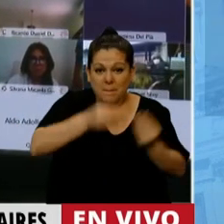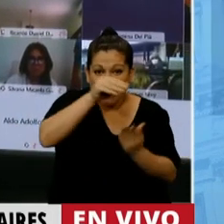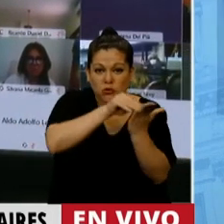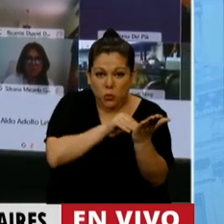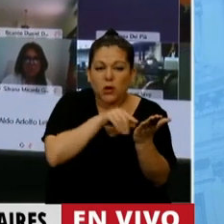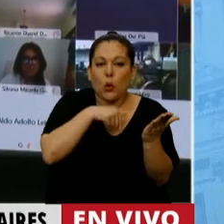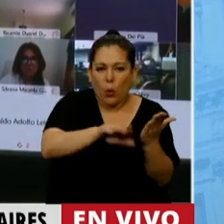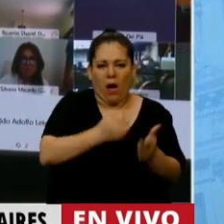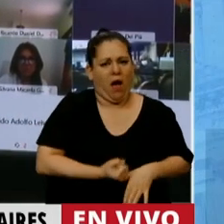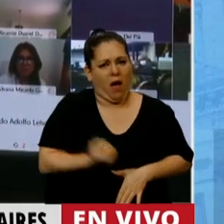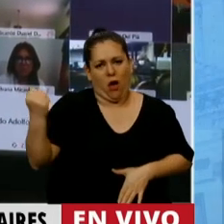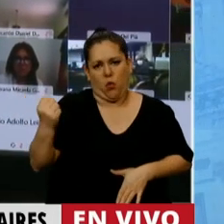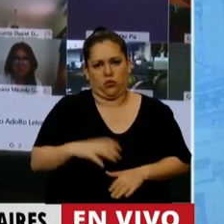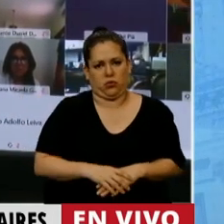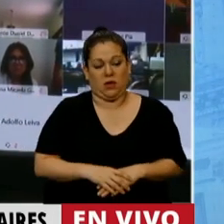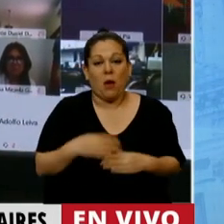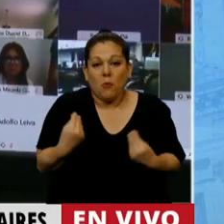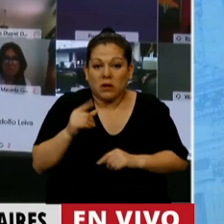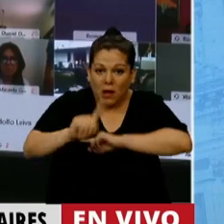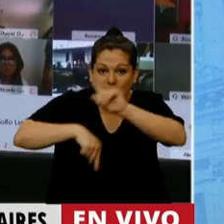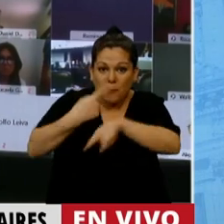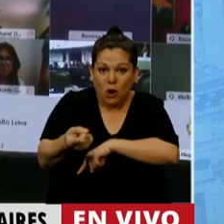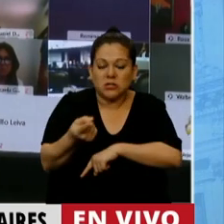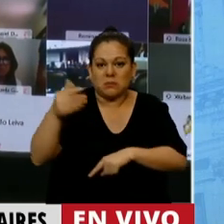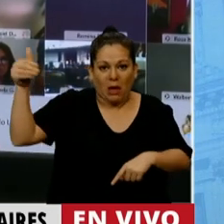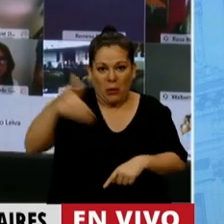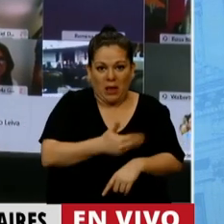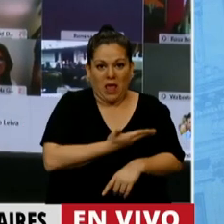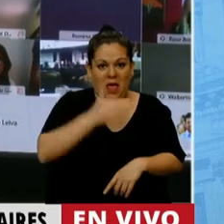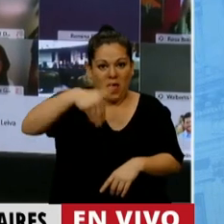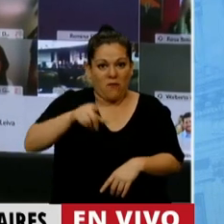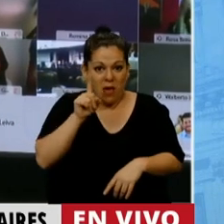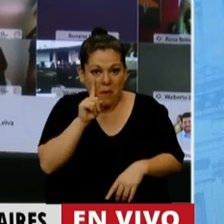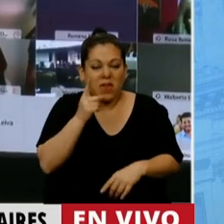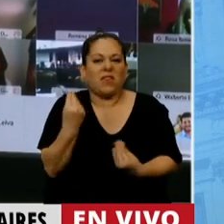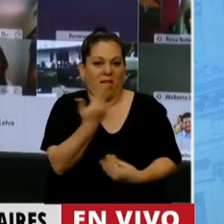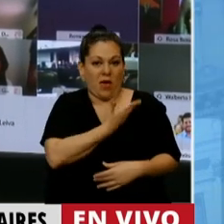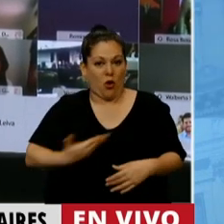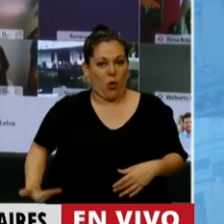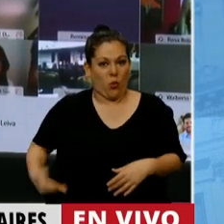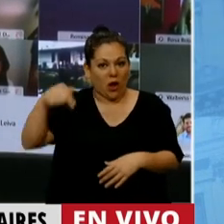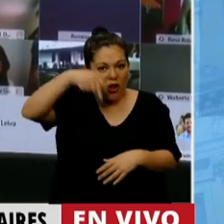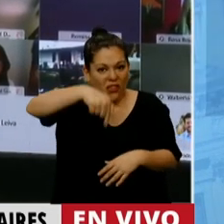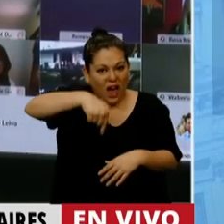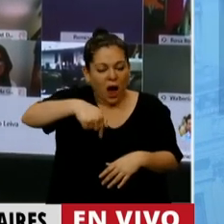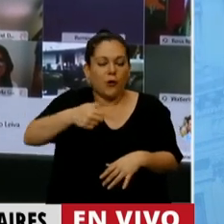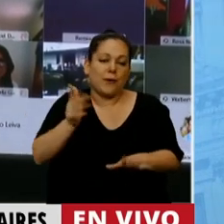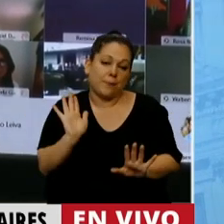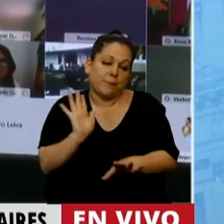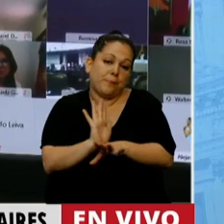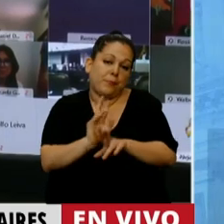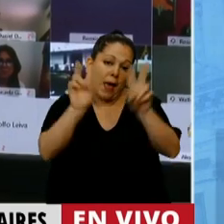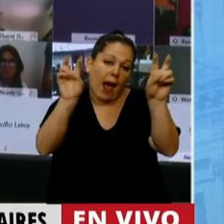tiene que ver con que cuando llegue la próxima misión del FMI, el gobierno, con su ahora